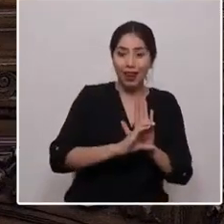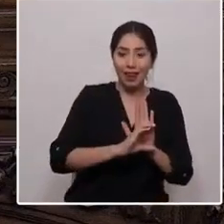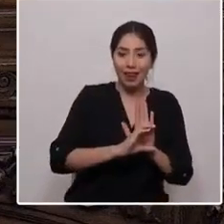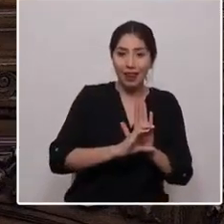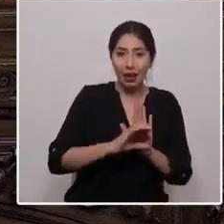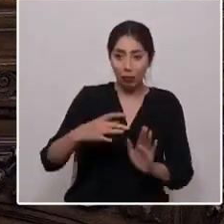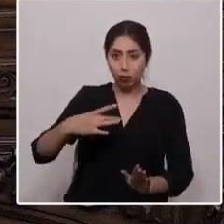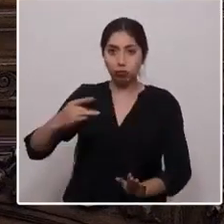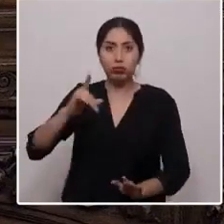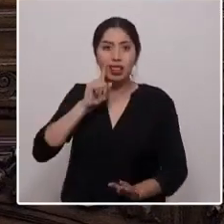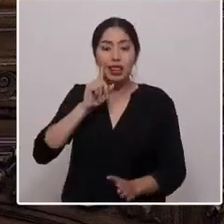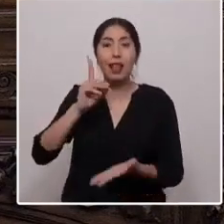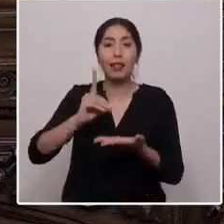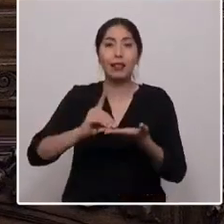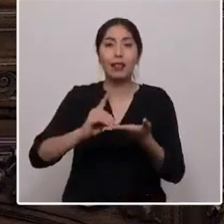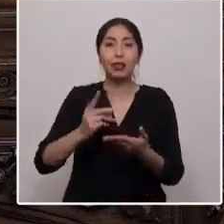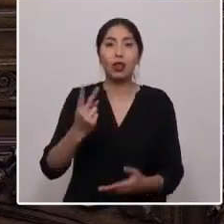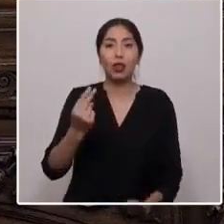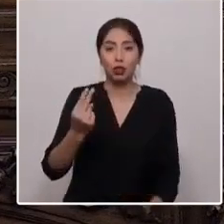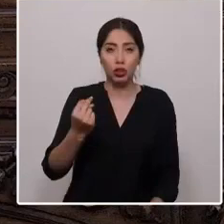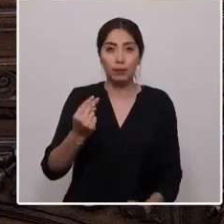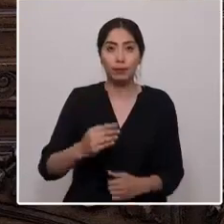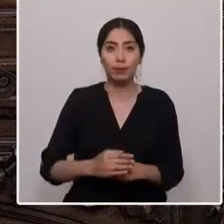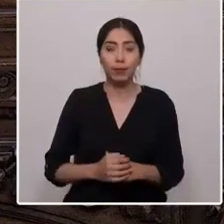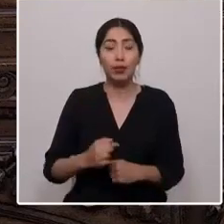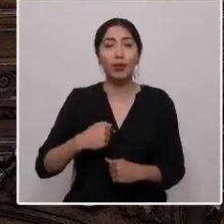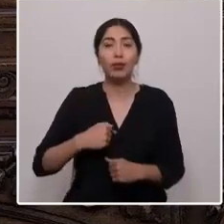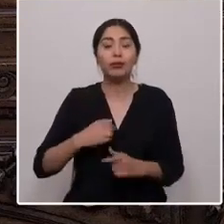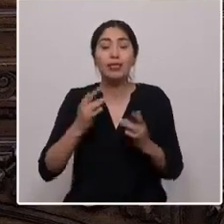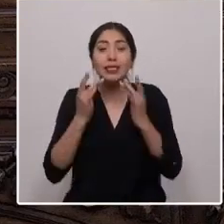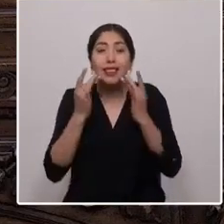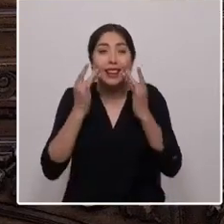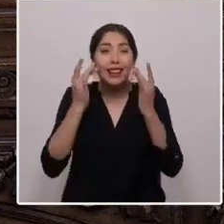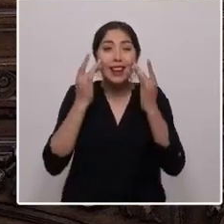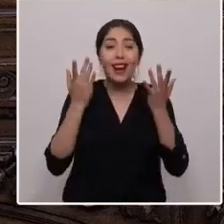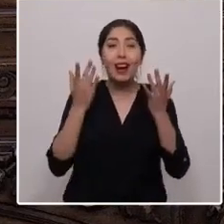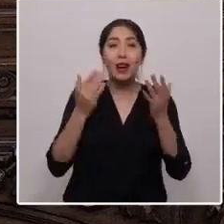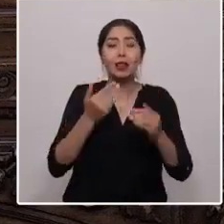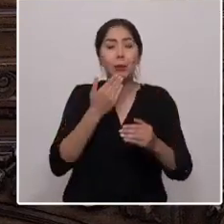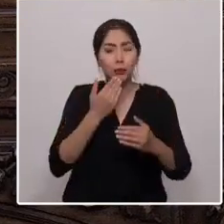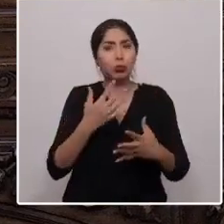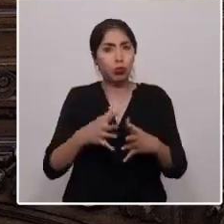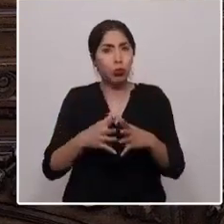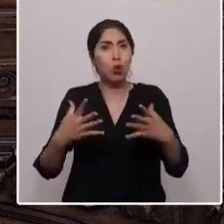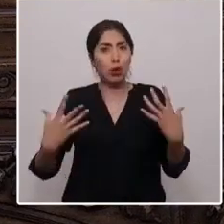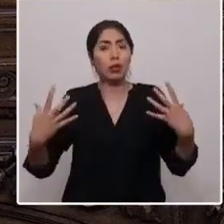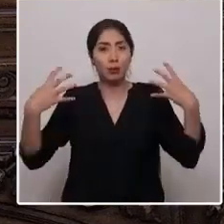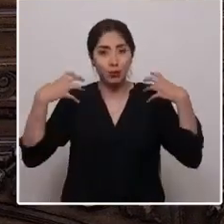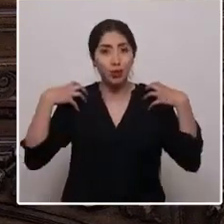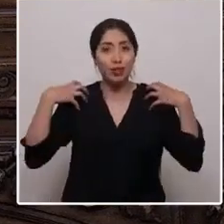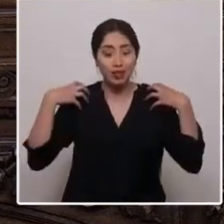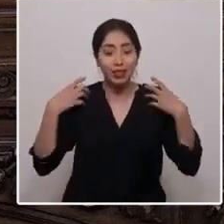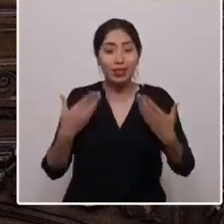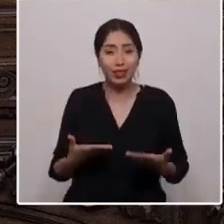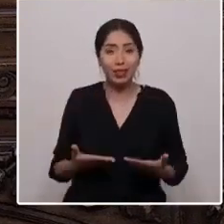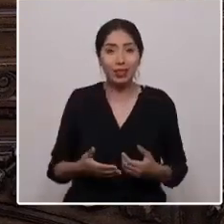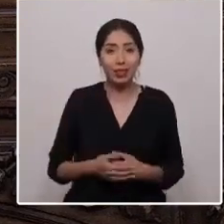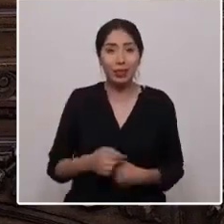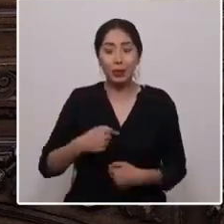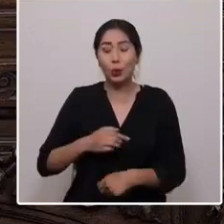12, me llena de alegría y también de gran responsabilidad. Me emociona.